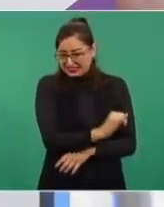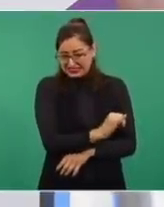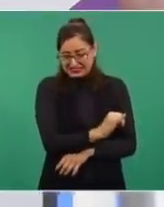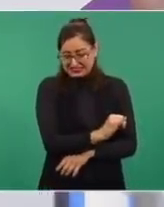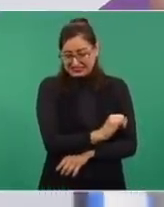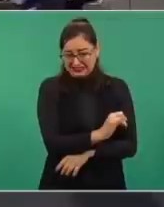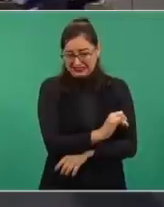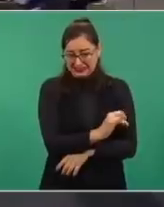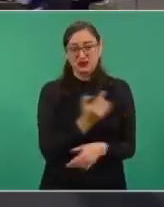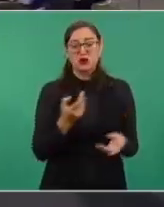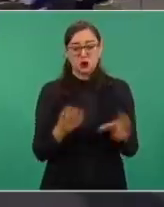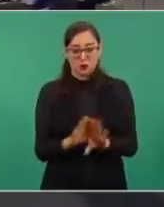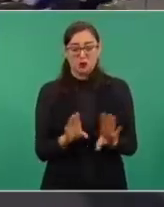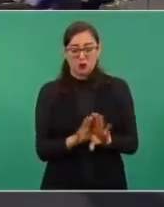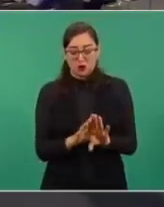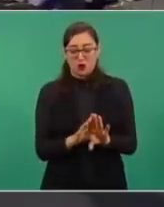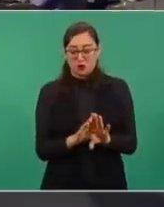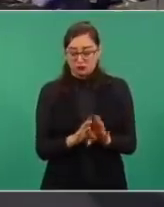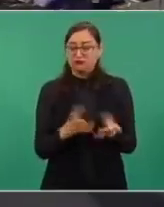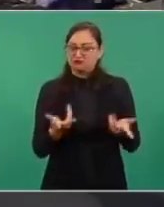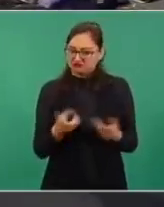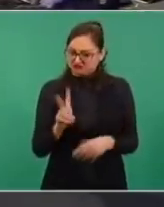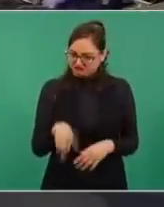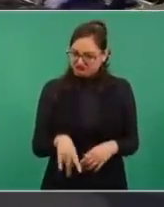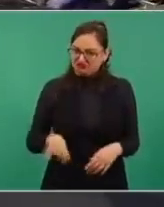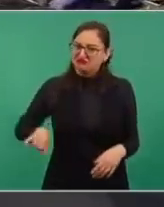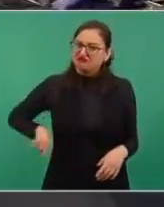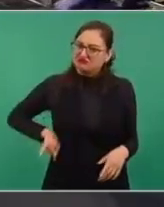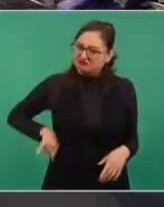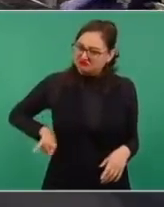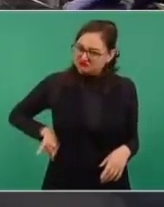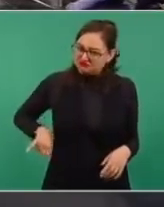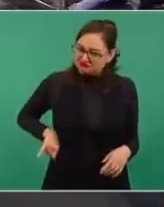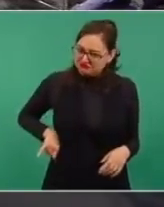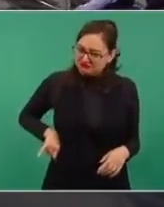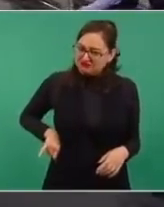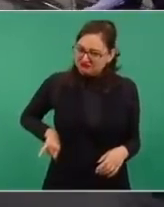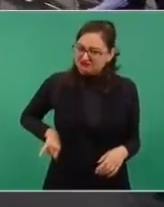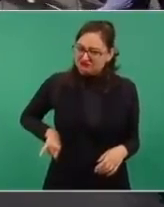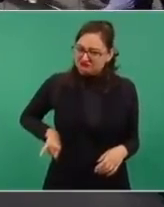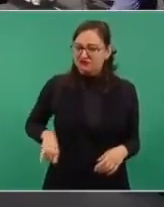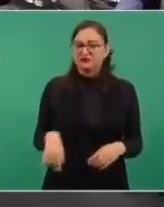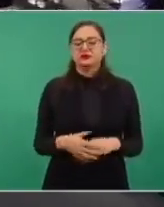Entonces, por eso es interesante, porque hay quienes